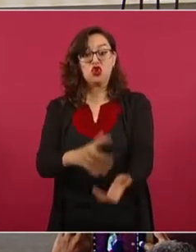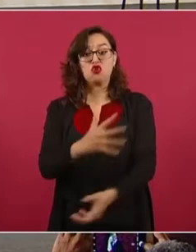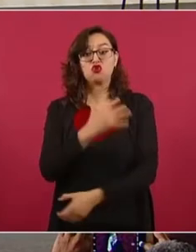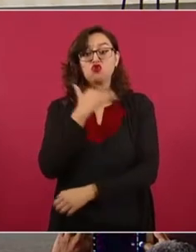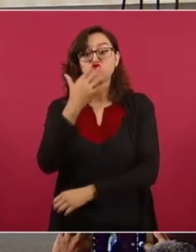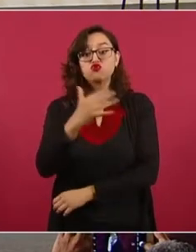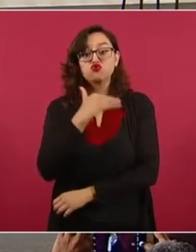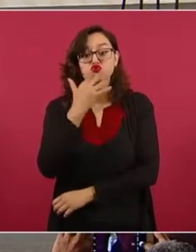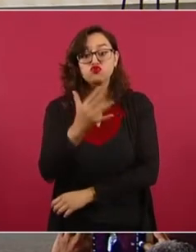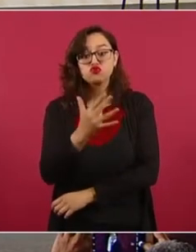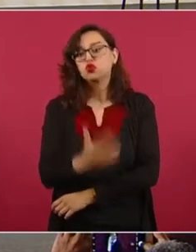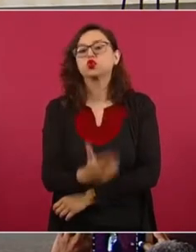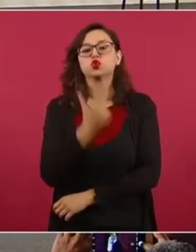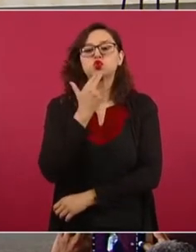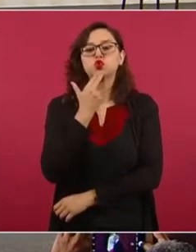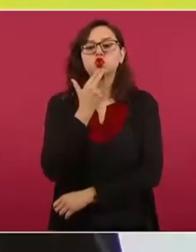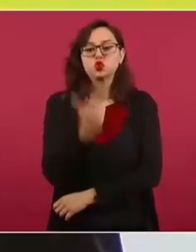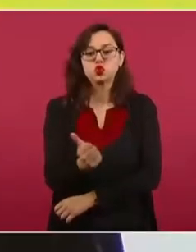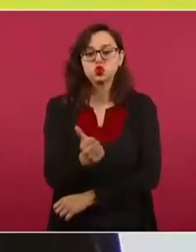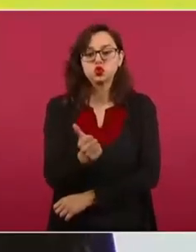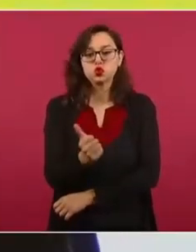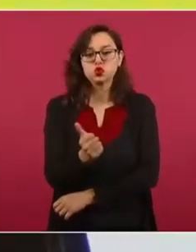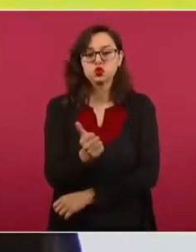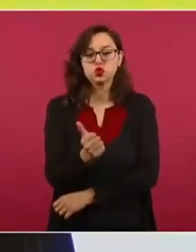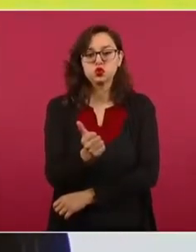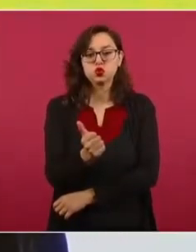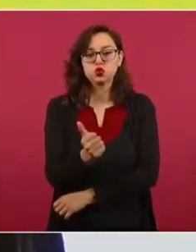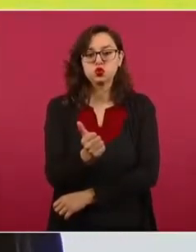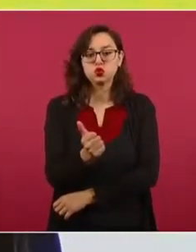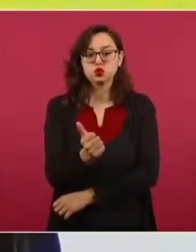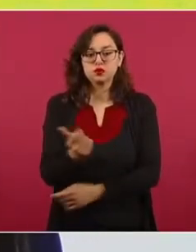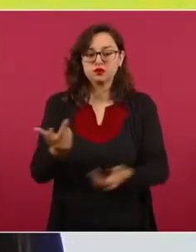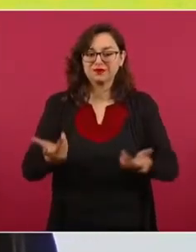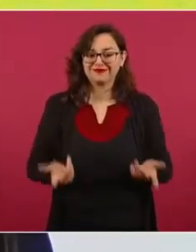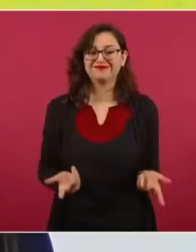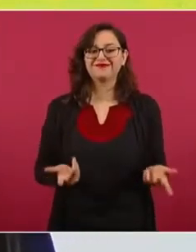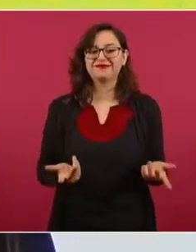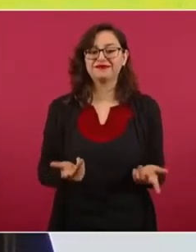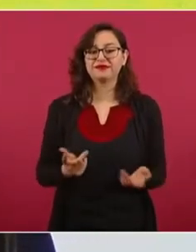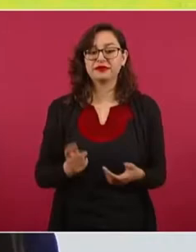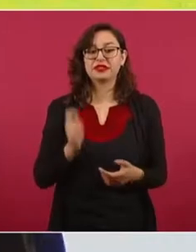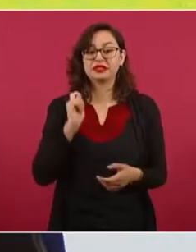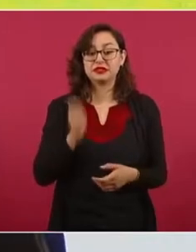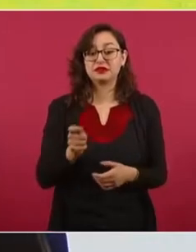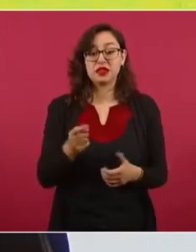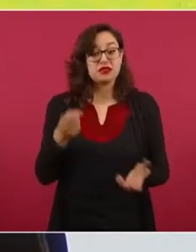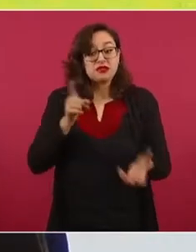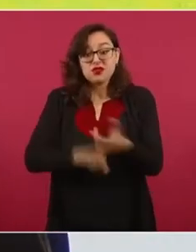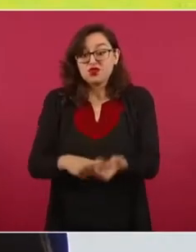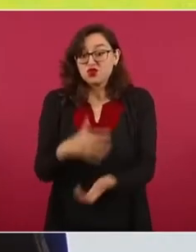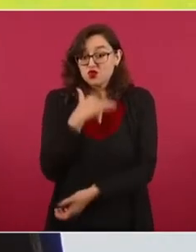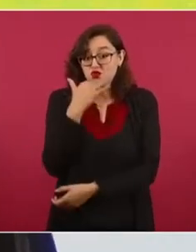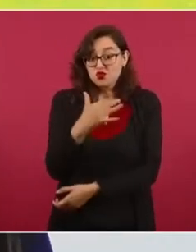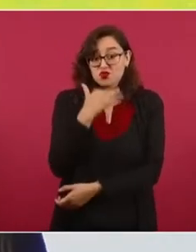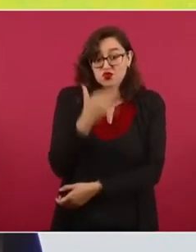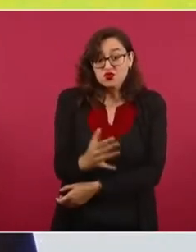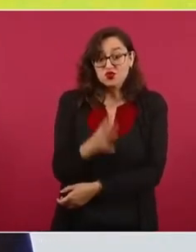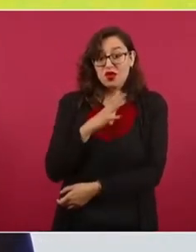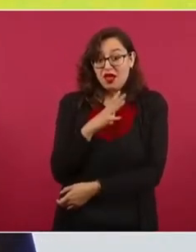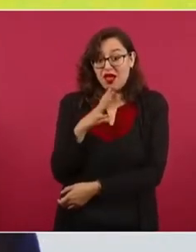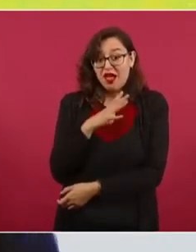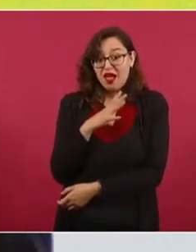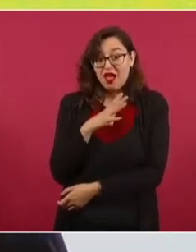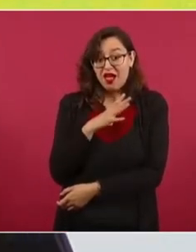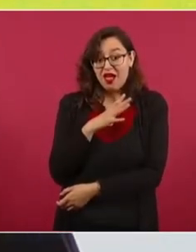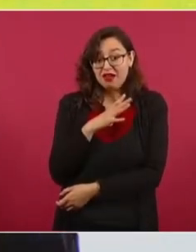nada. Ahora, entonces el fondo es ese, el que impera la corrupción. El presidente